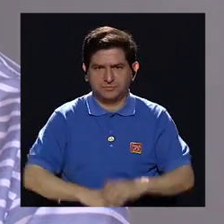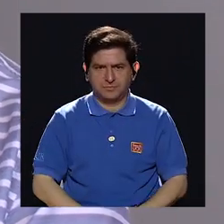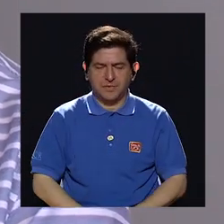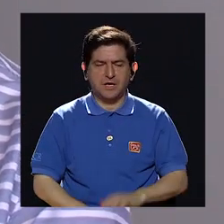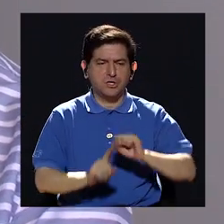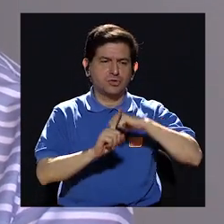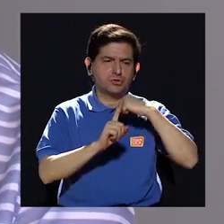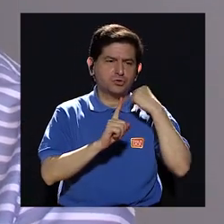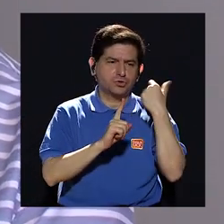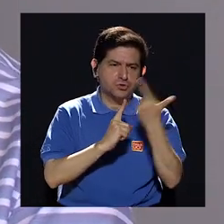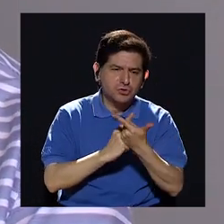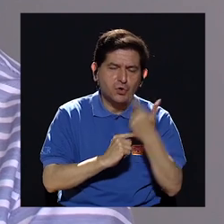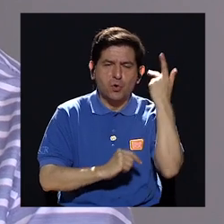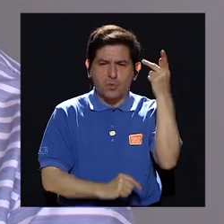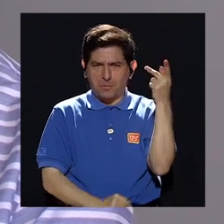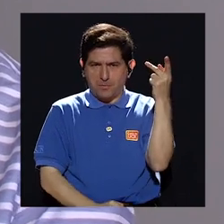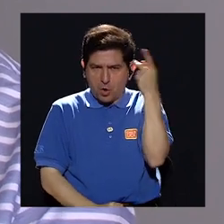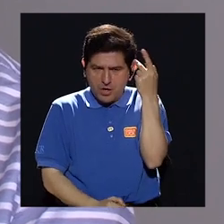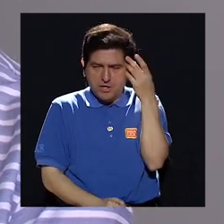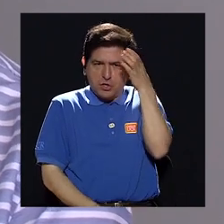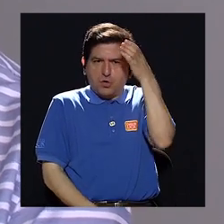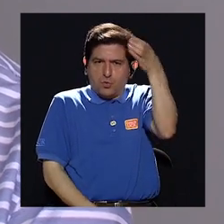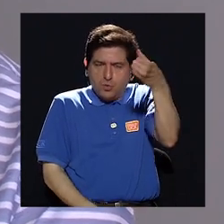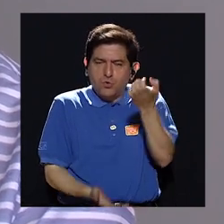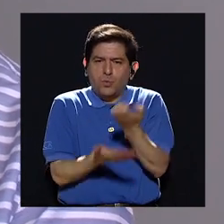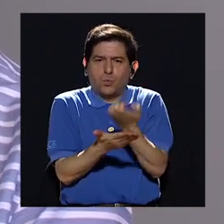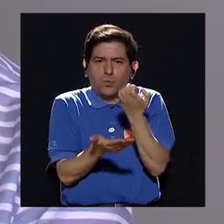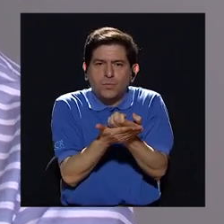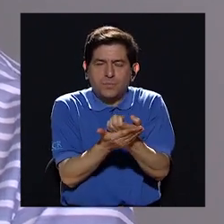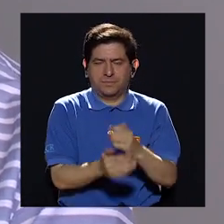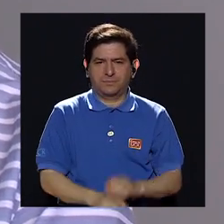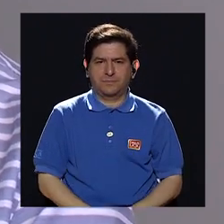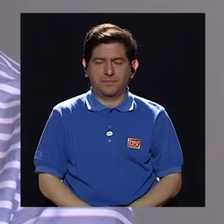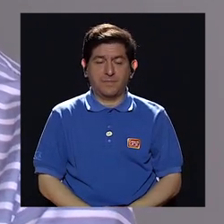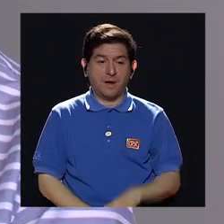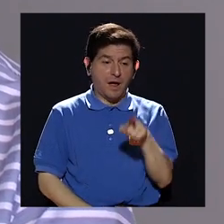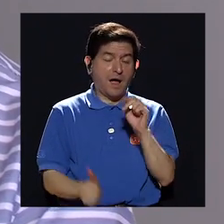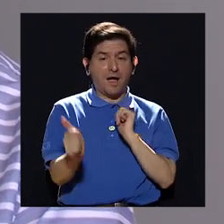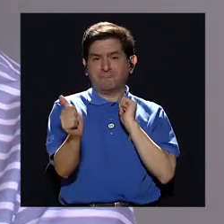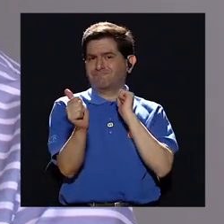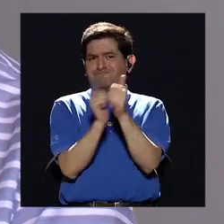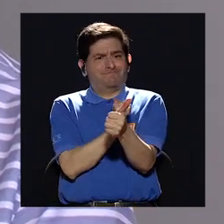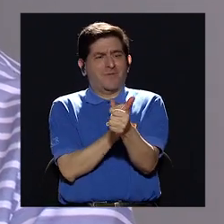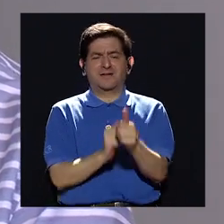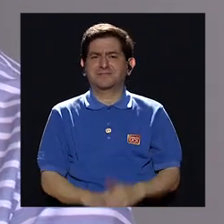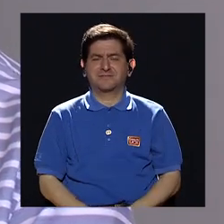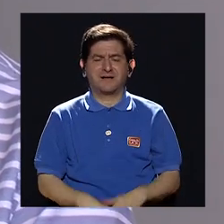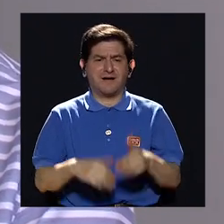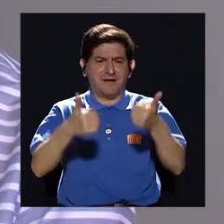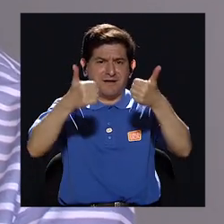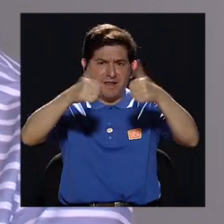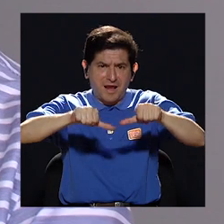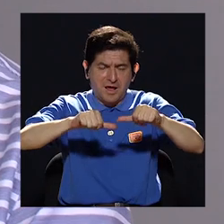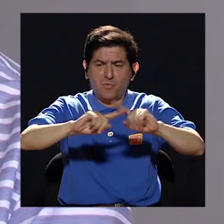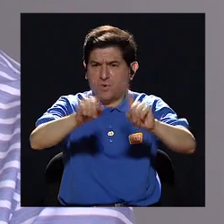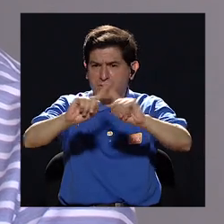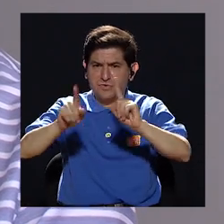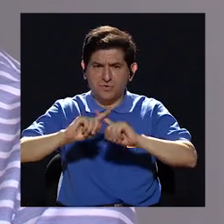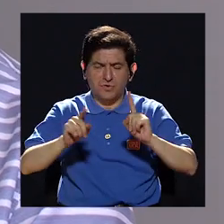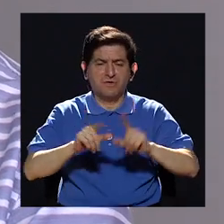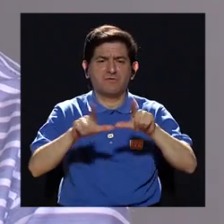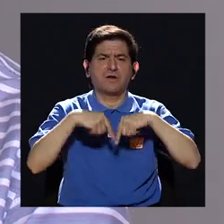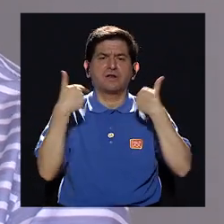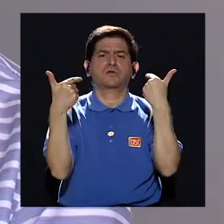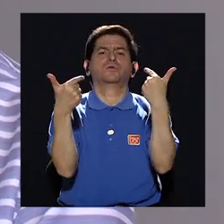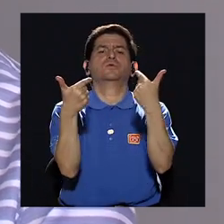sociopolíticas y culturales y económicas que trascendían el pacto entre los distintos